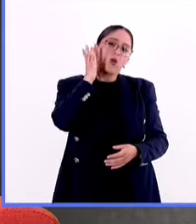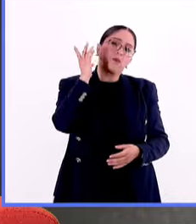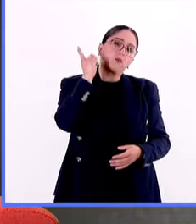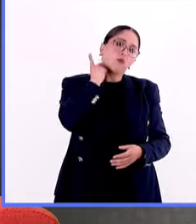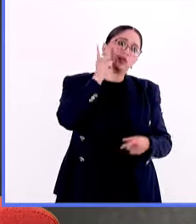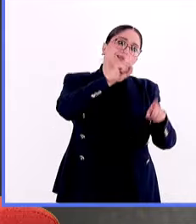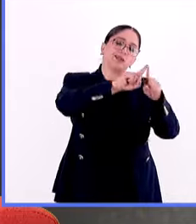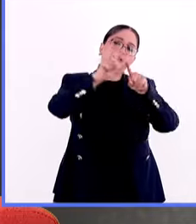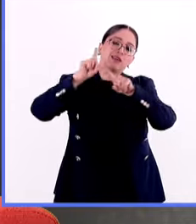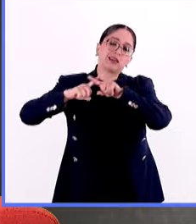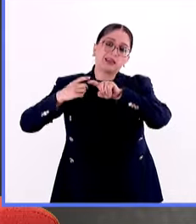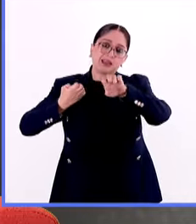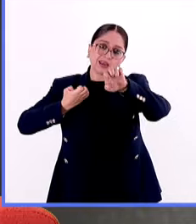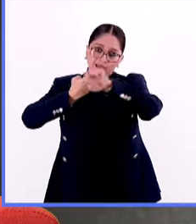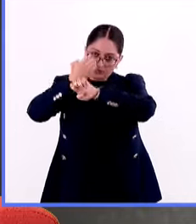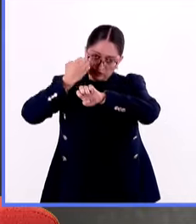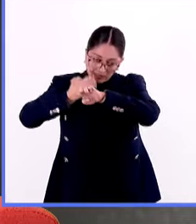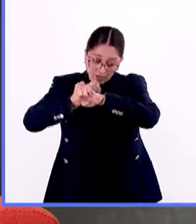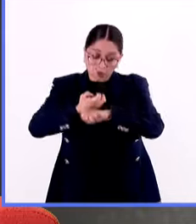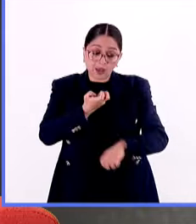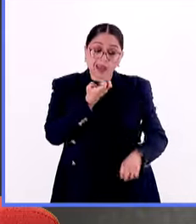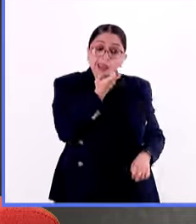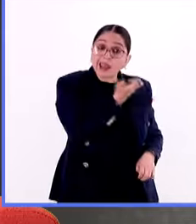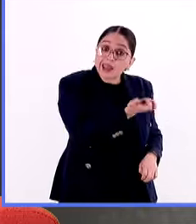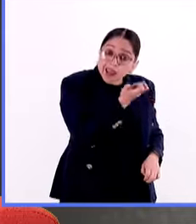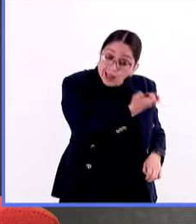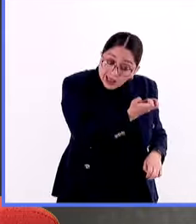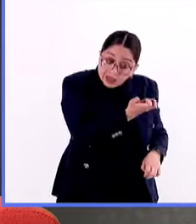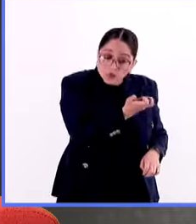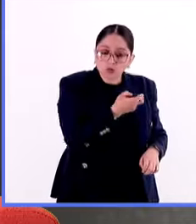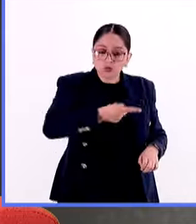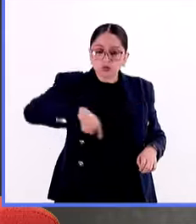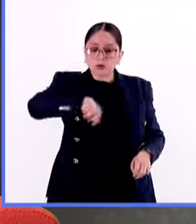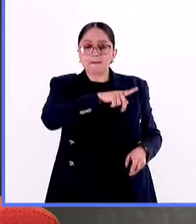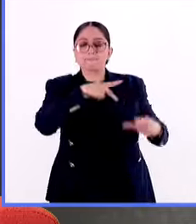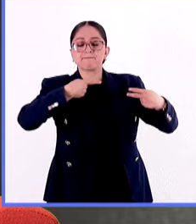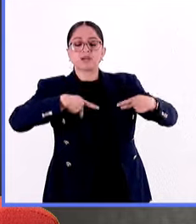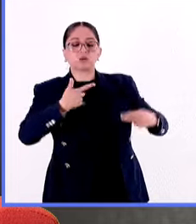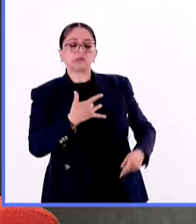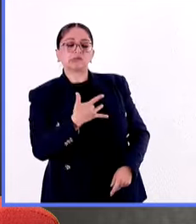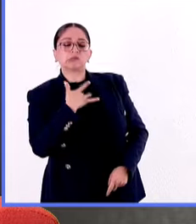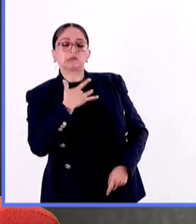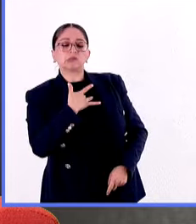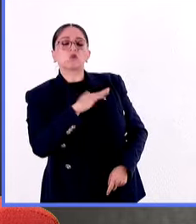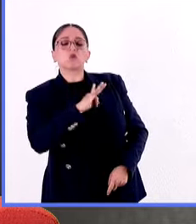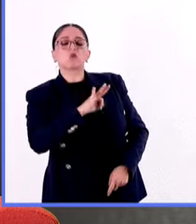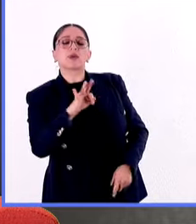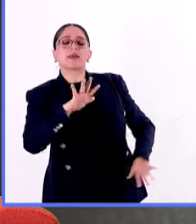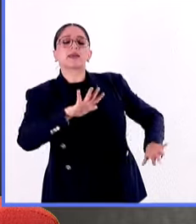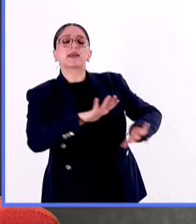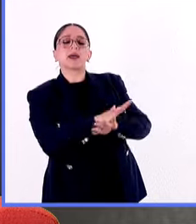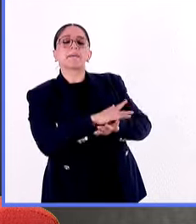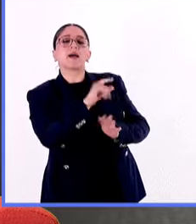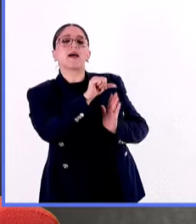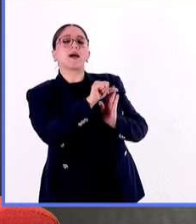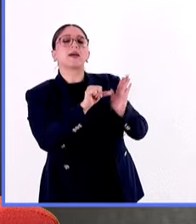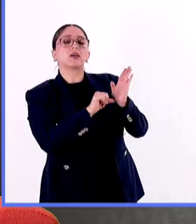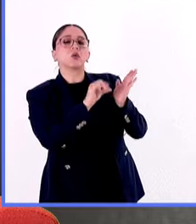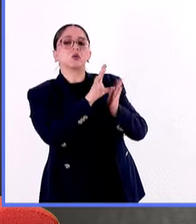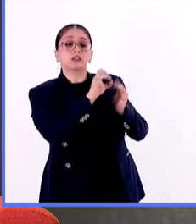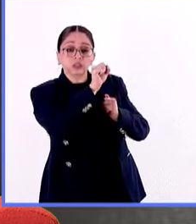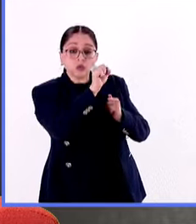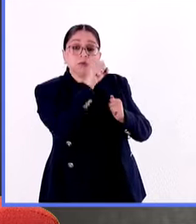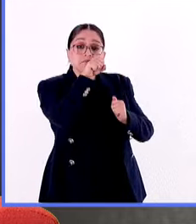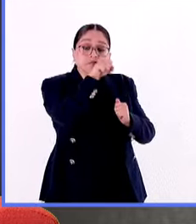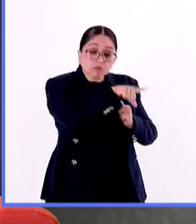son los que se utilizan para reformar a la constitución y sin duda fortalecer nuestro documento